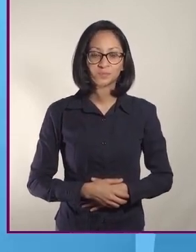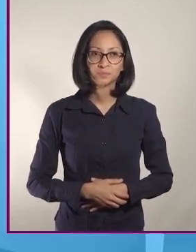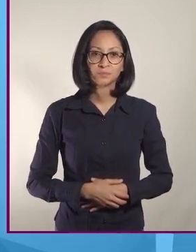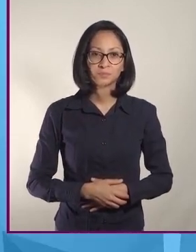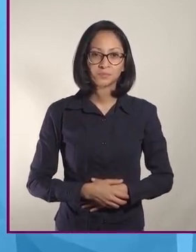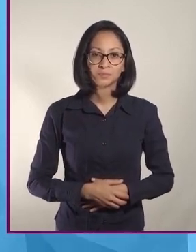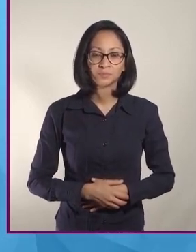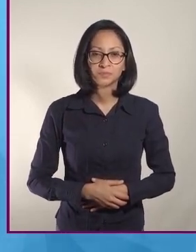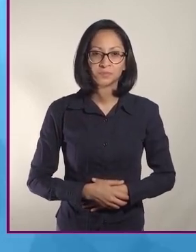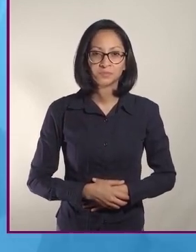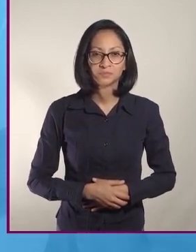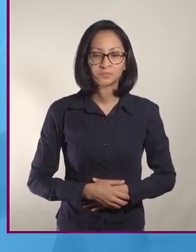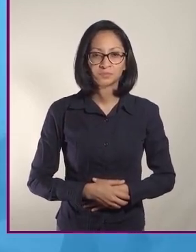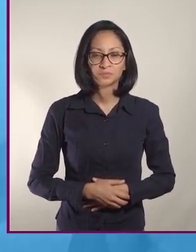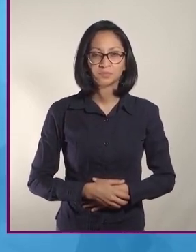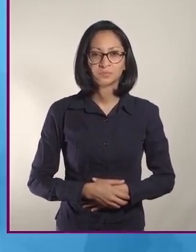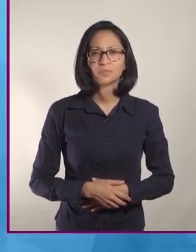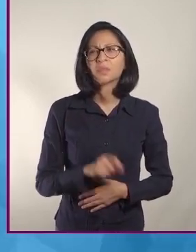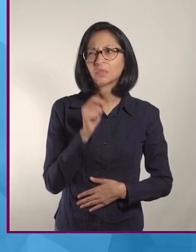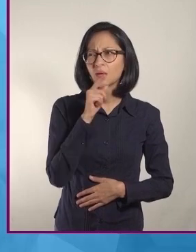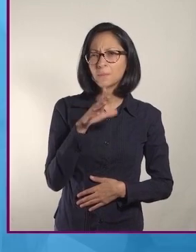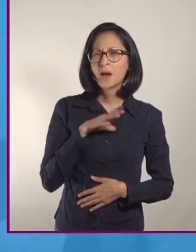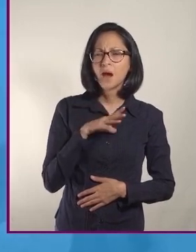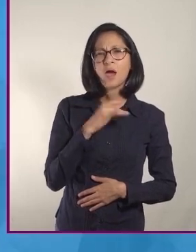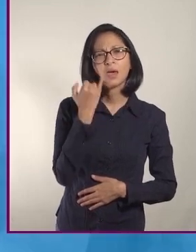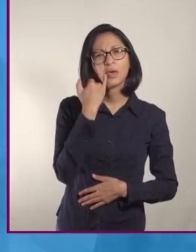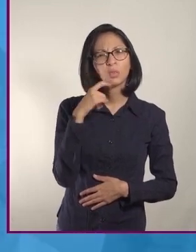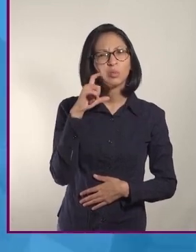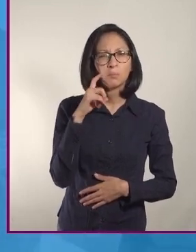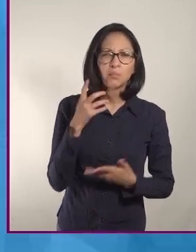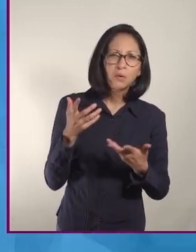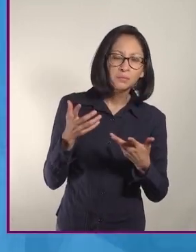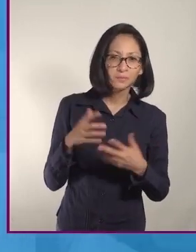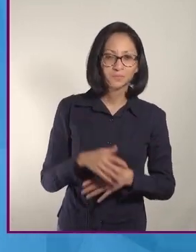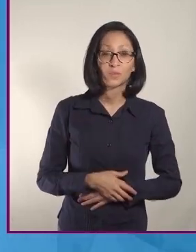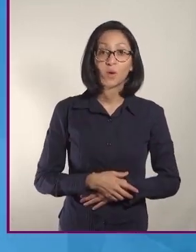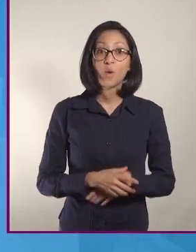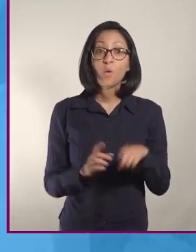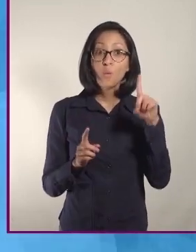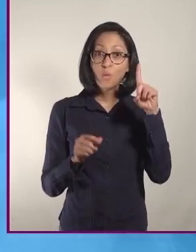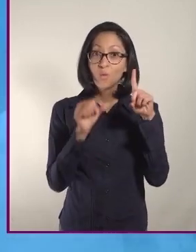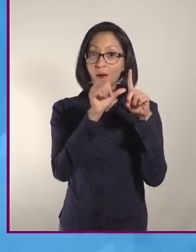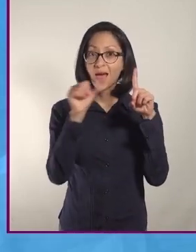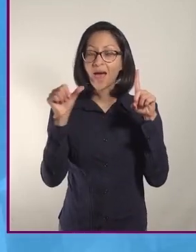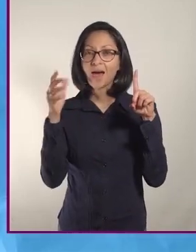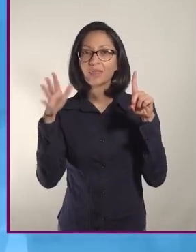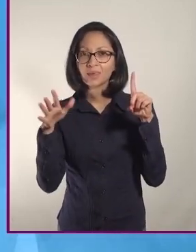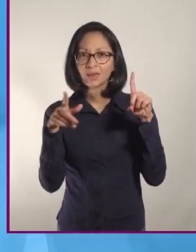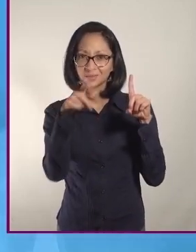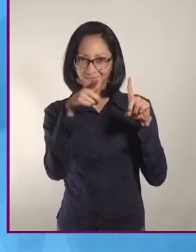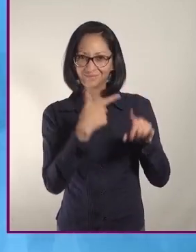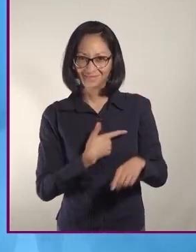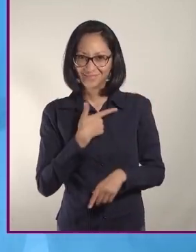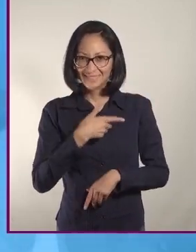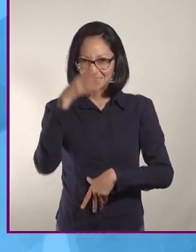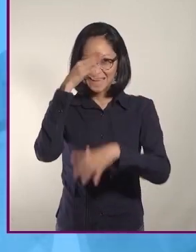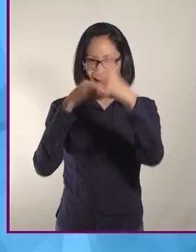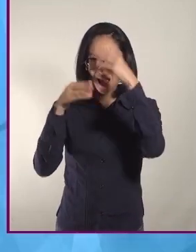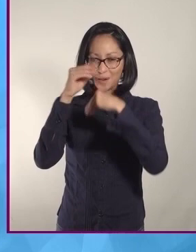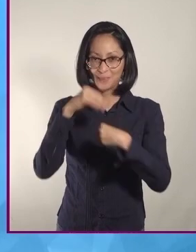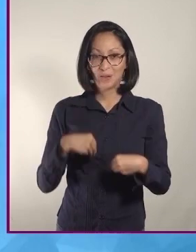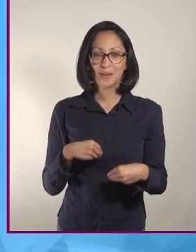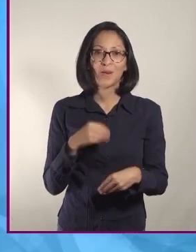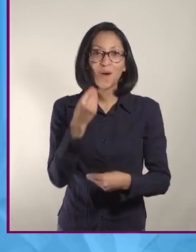incluso el jitomate. Del 1 al 10, ¿cuánto te gustaría saber preparar una ensalada